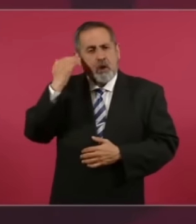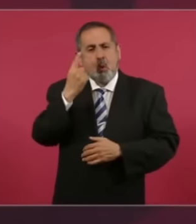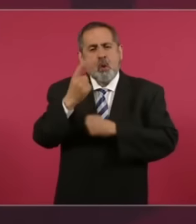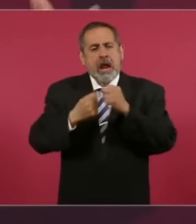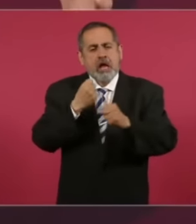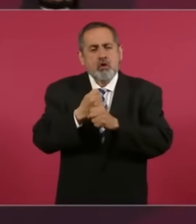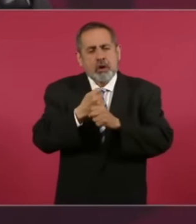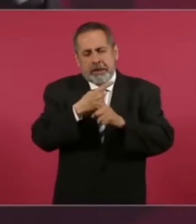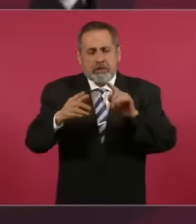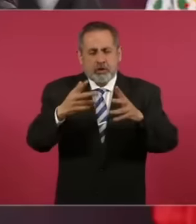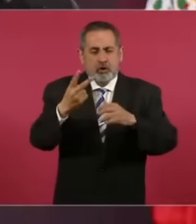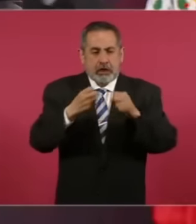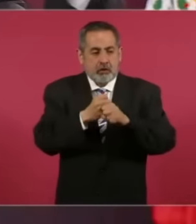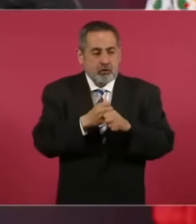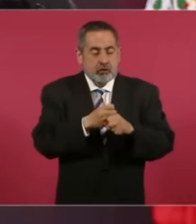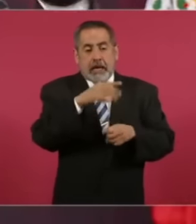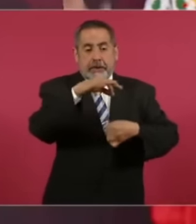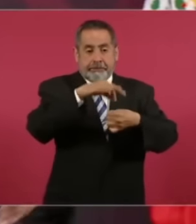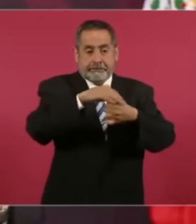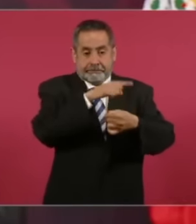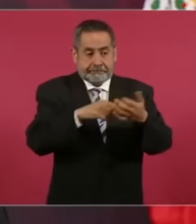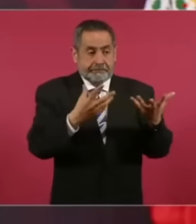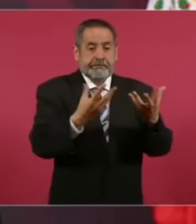Y se unieron el PRI y el PAN